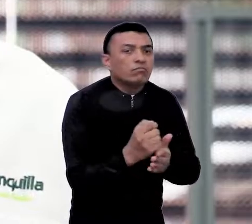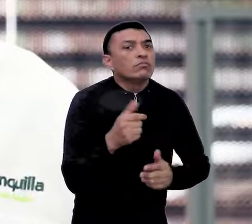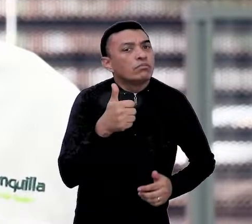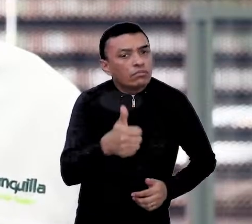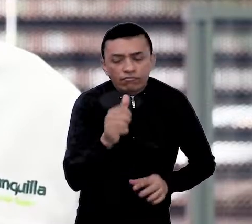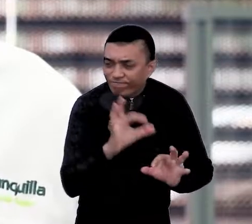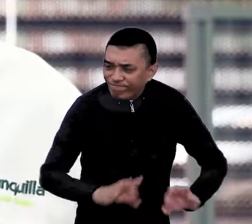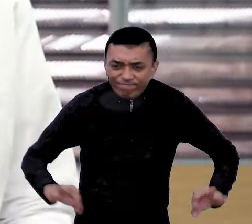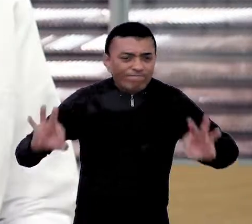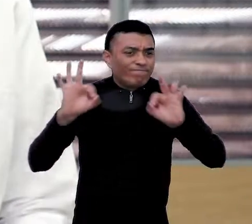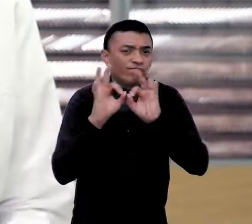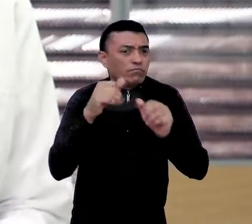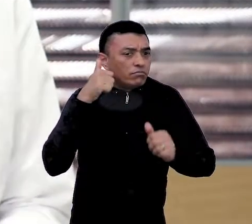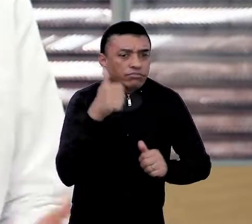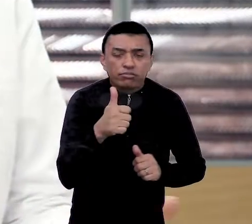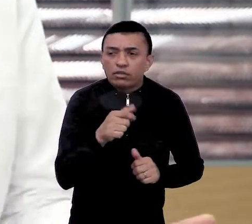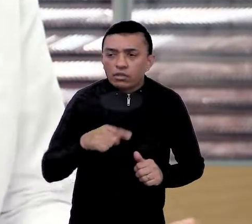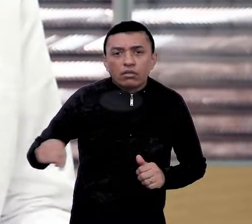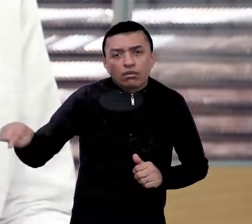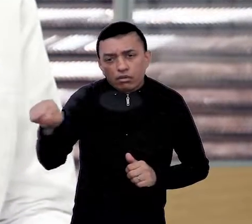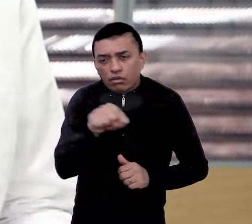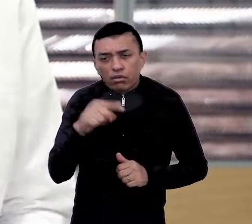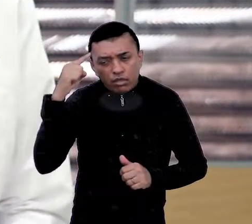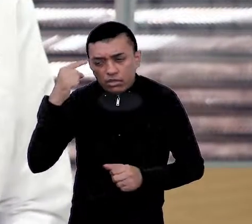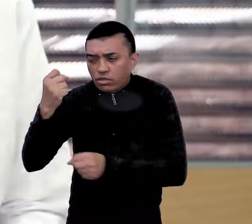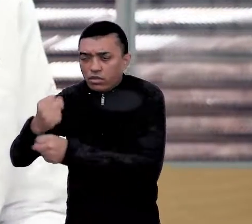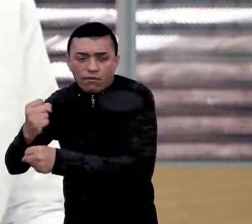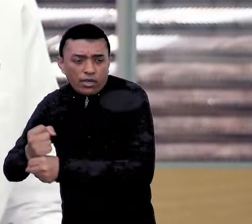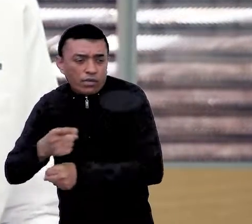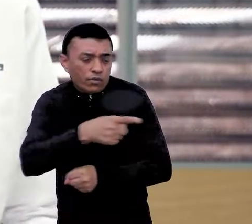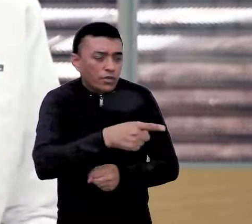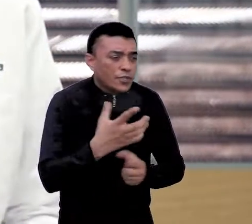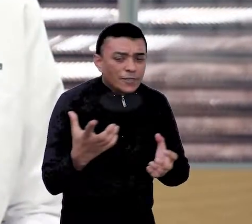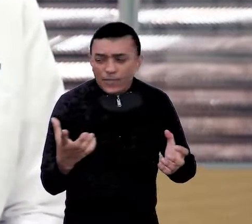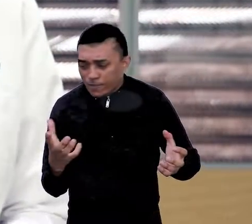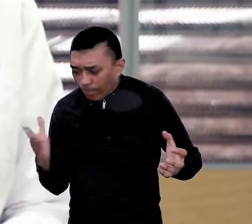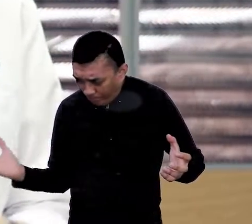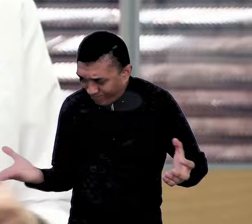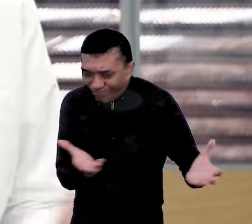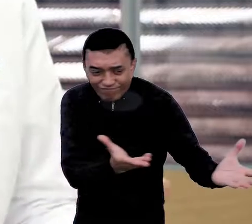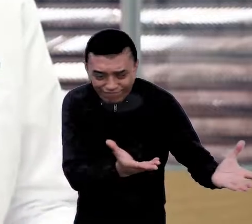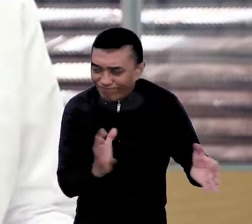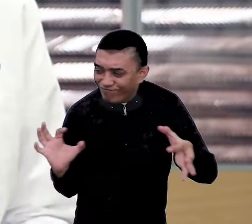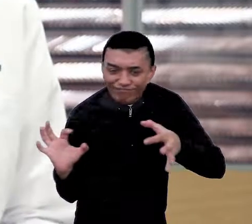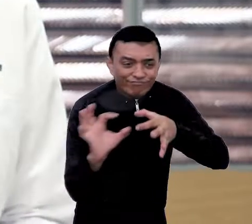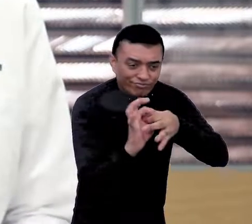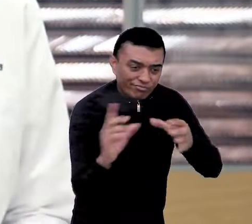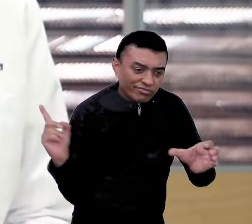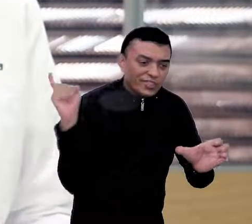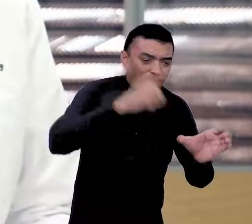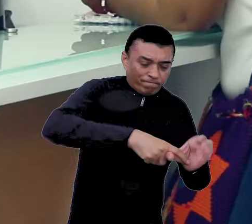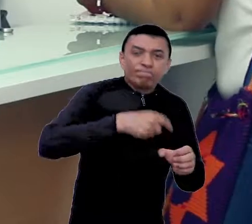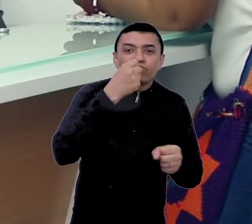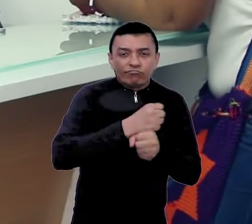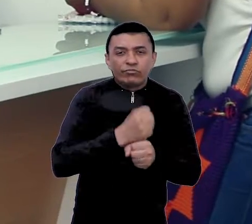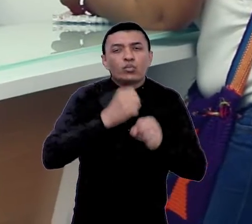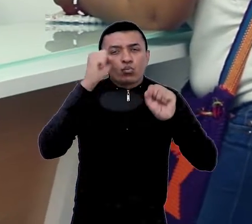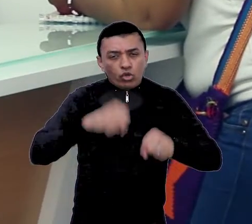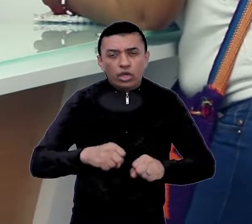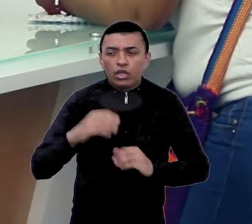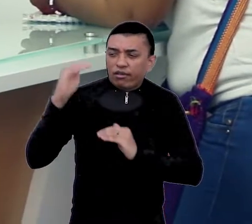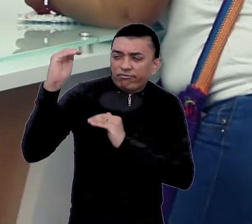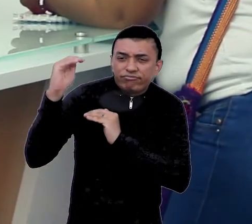muy importante para todos. Ayudamos a cerrar las brechas del desempleo del departamento y contribuimos a mejorar la oferta laboral,